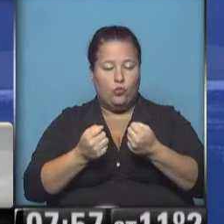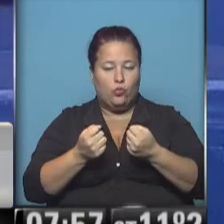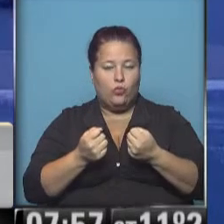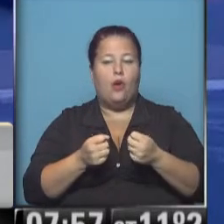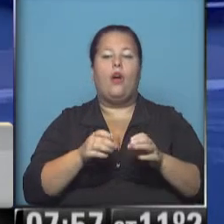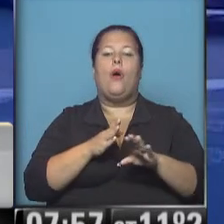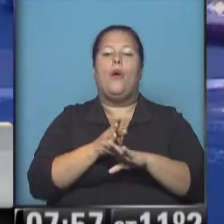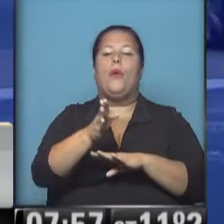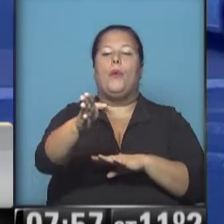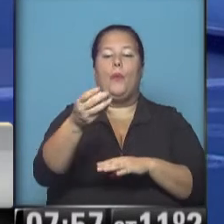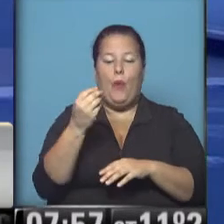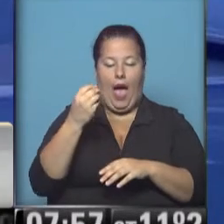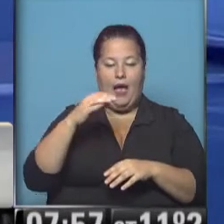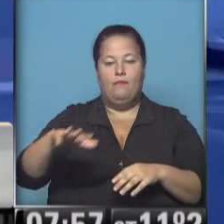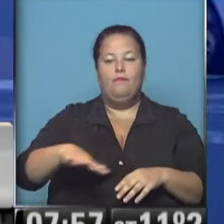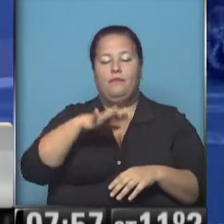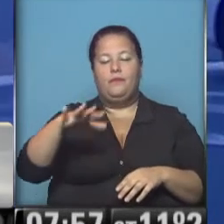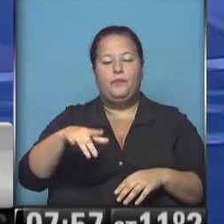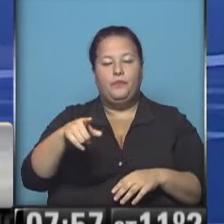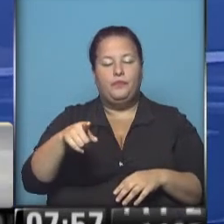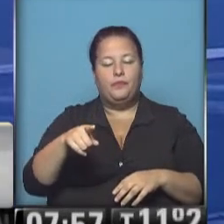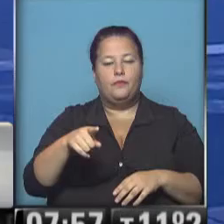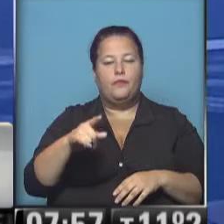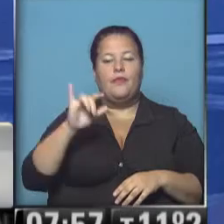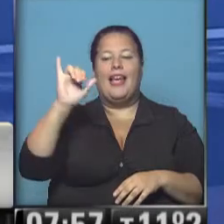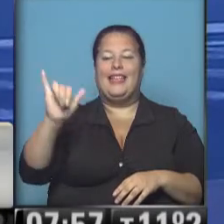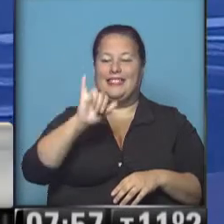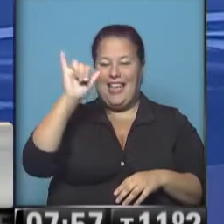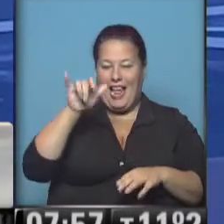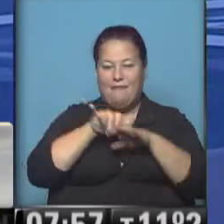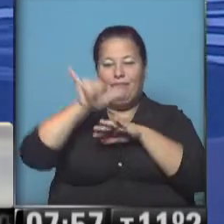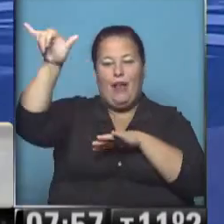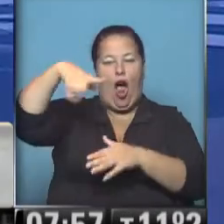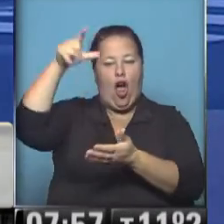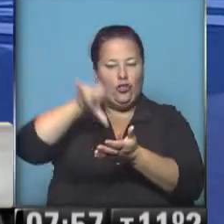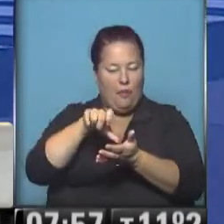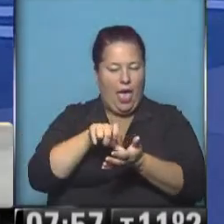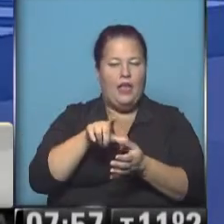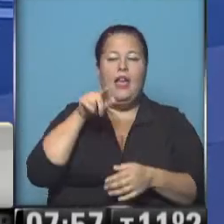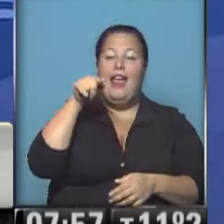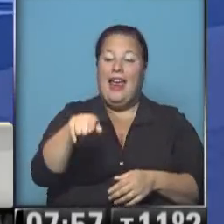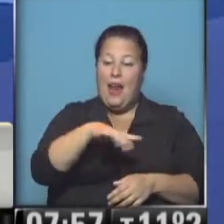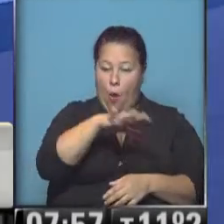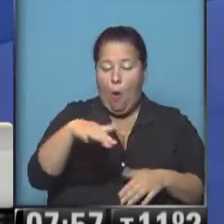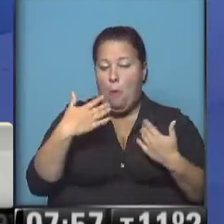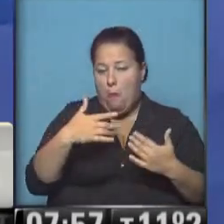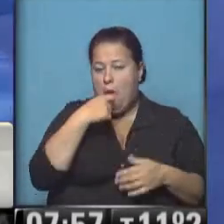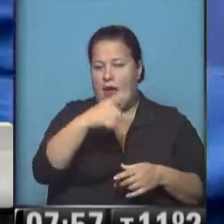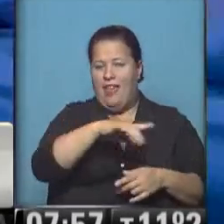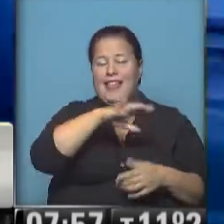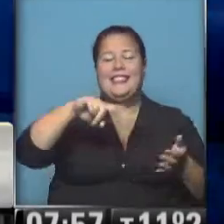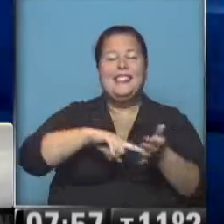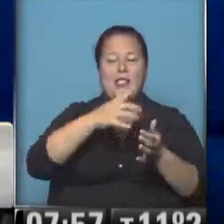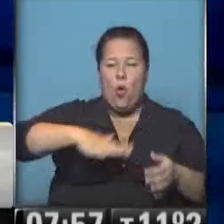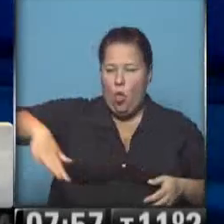hacia el sector de internacionales, de despegues internacionales. Este punto puede ser cualquier otro de la